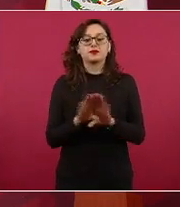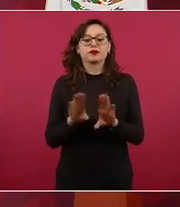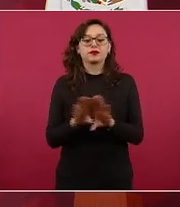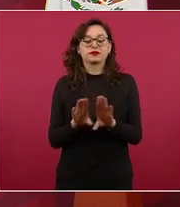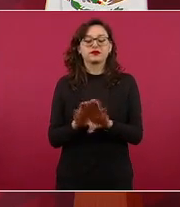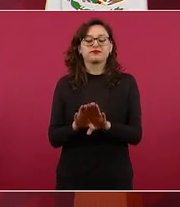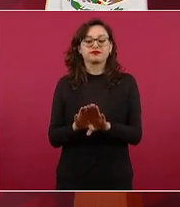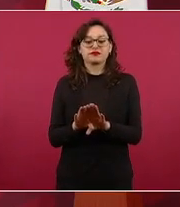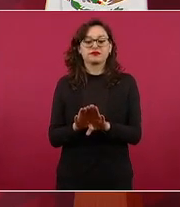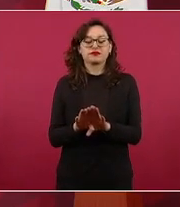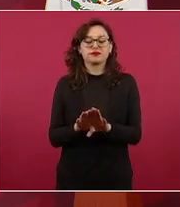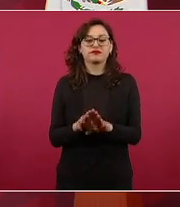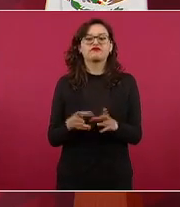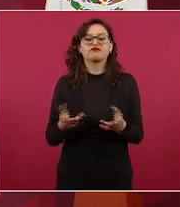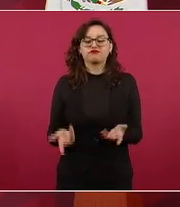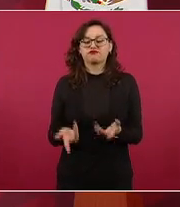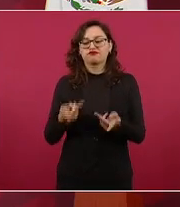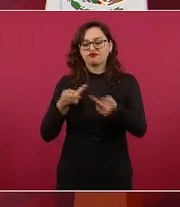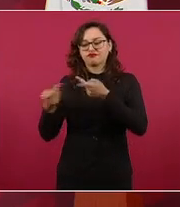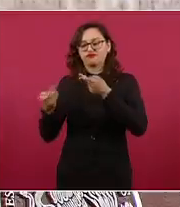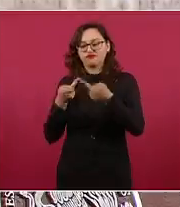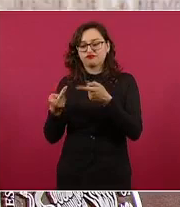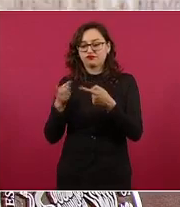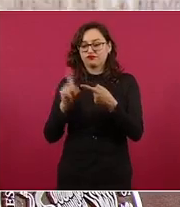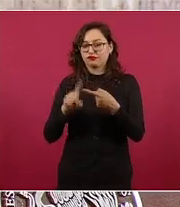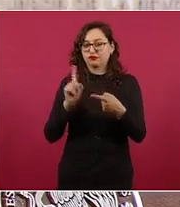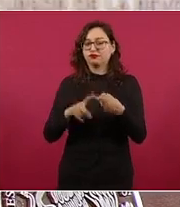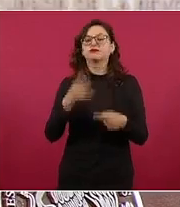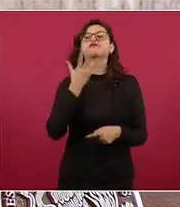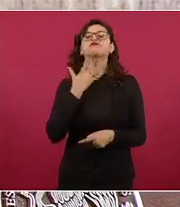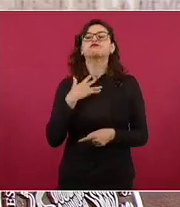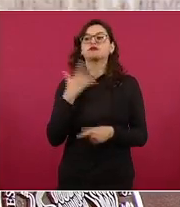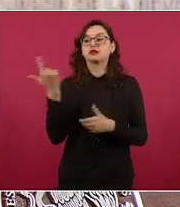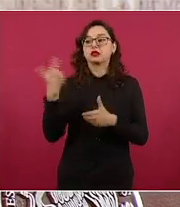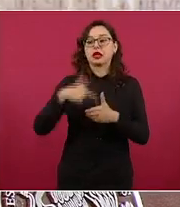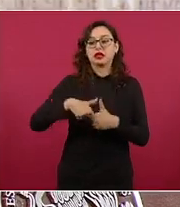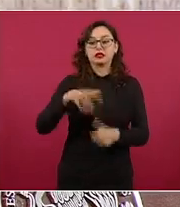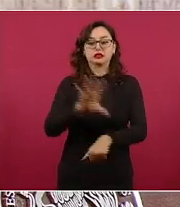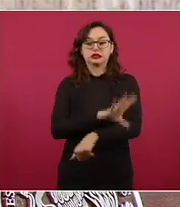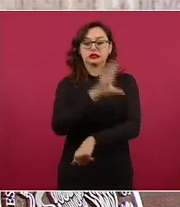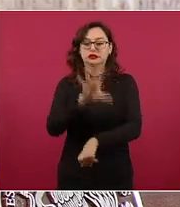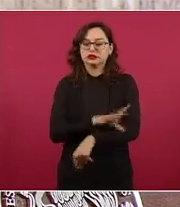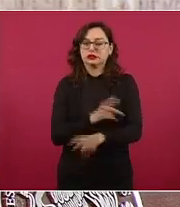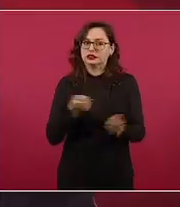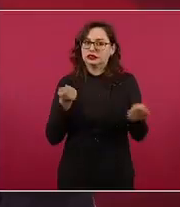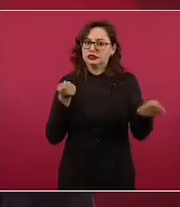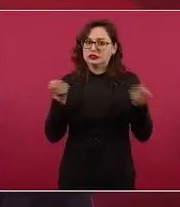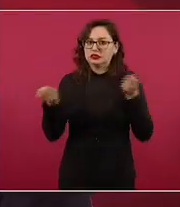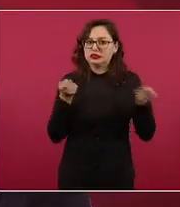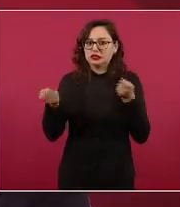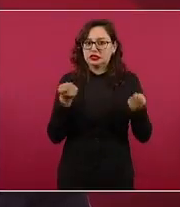controlar el precio de los energéticos eso fue lo primero